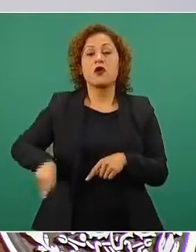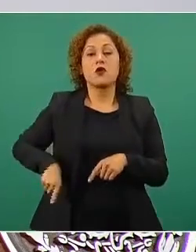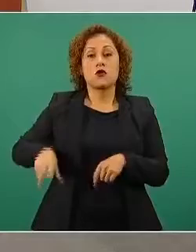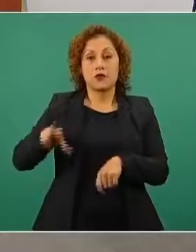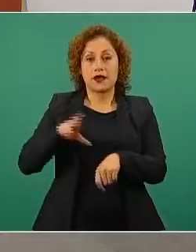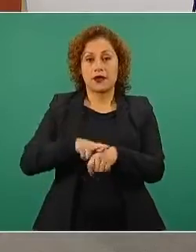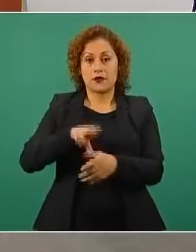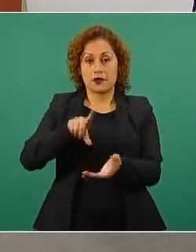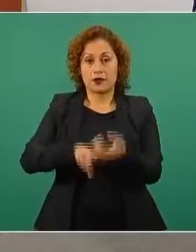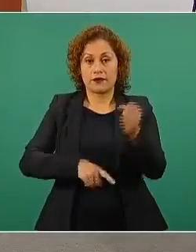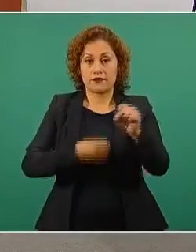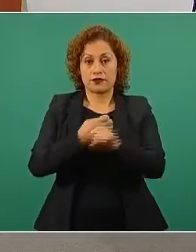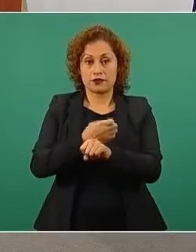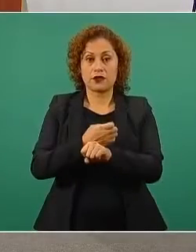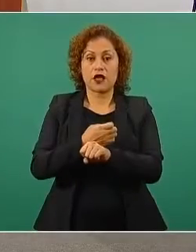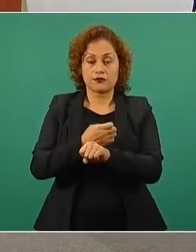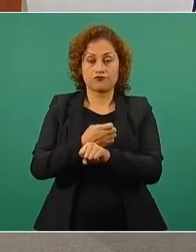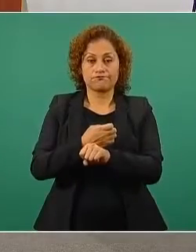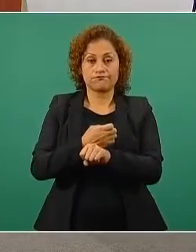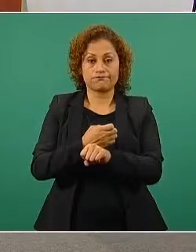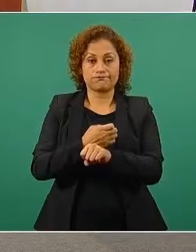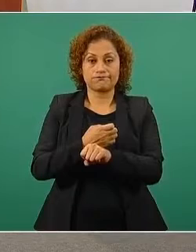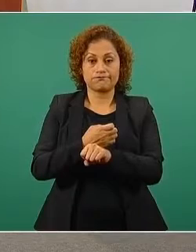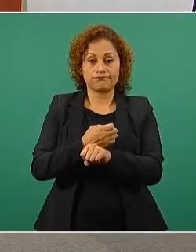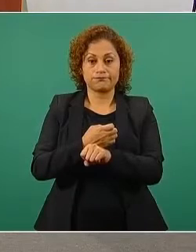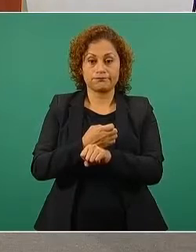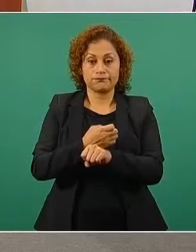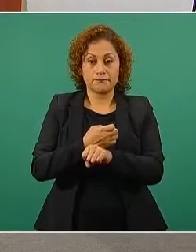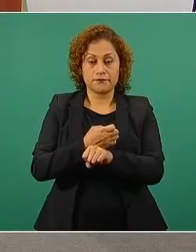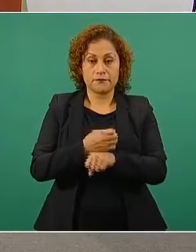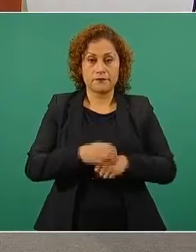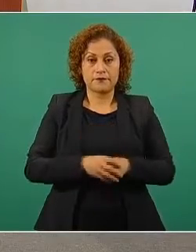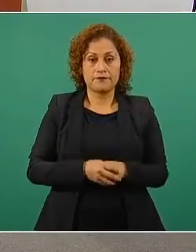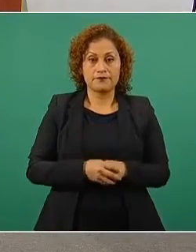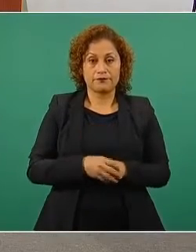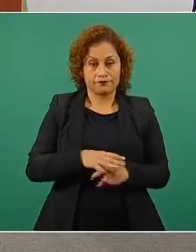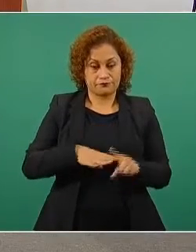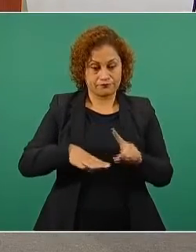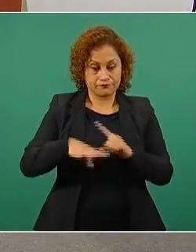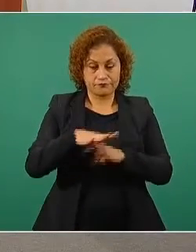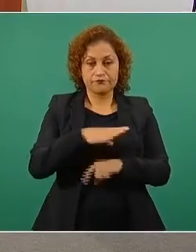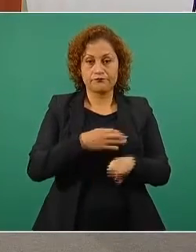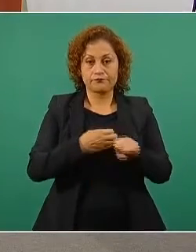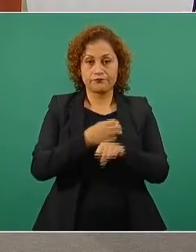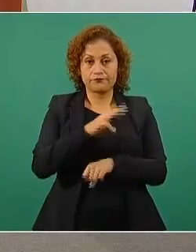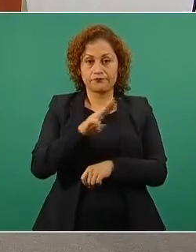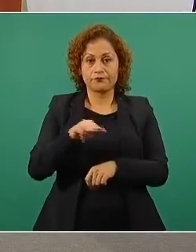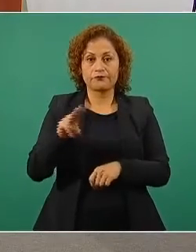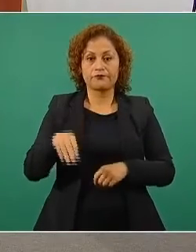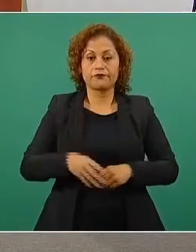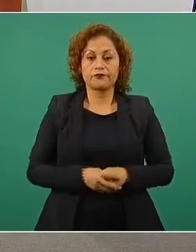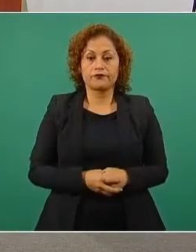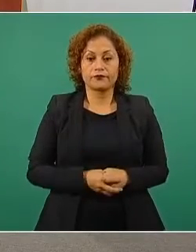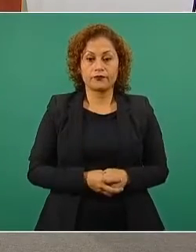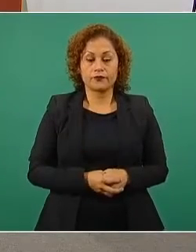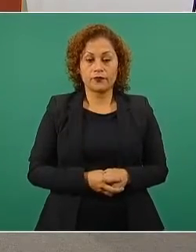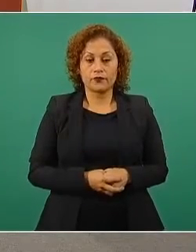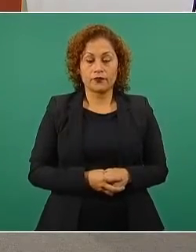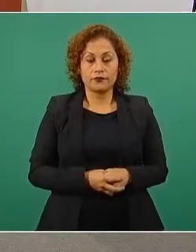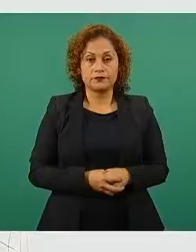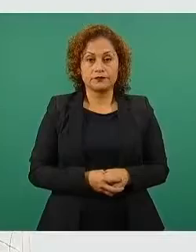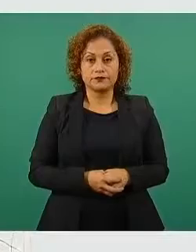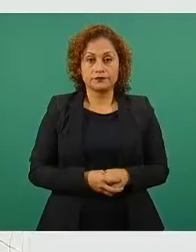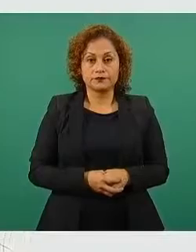quien del gobernador del estado de Michoacán, quien le